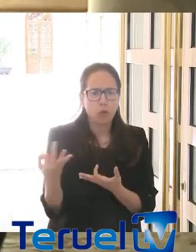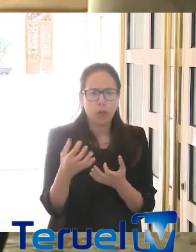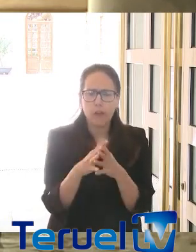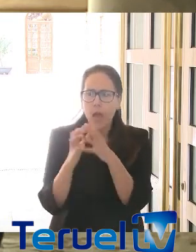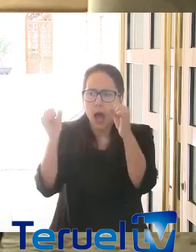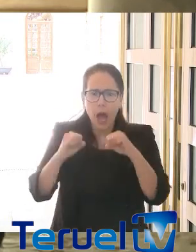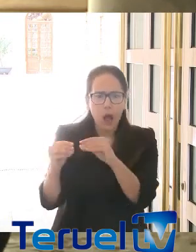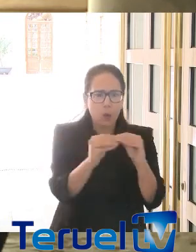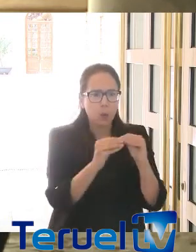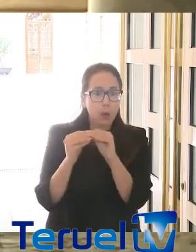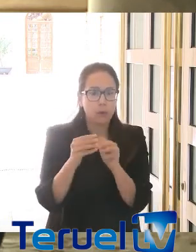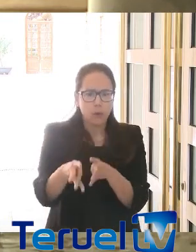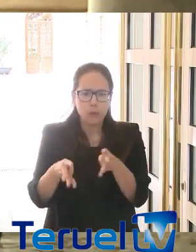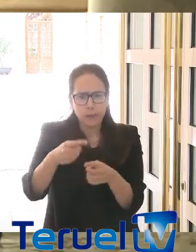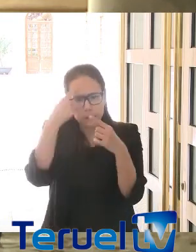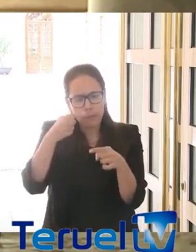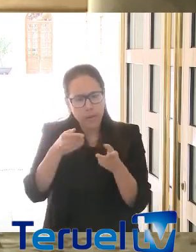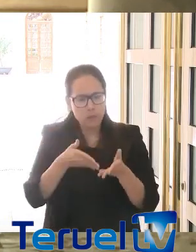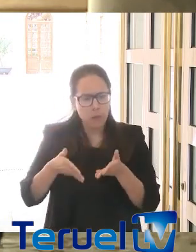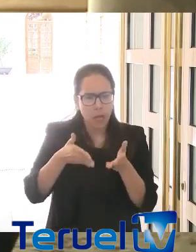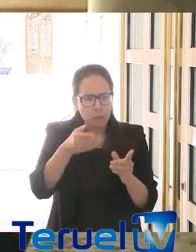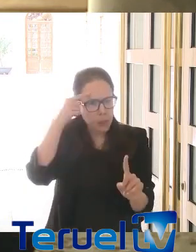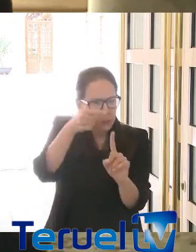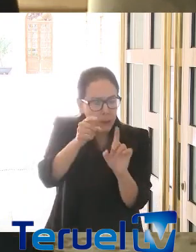los ciudadanos sepan que existe un camino claro de salida de la crisis.